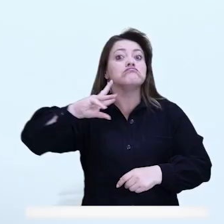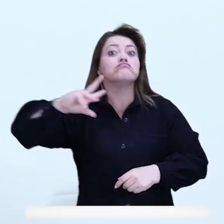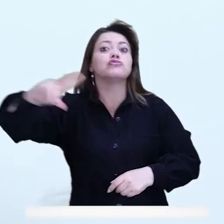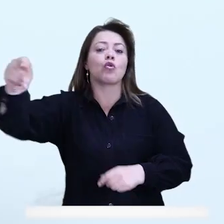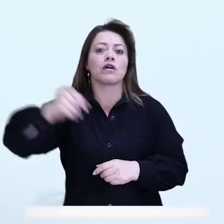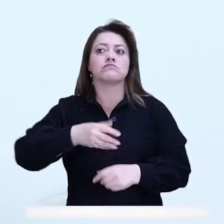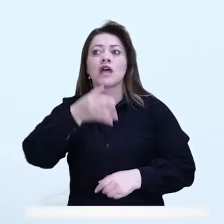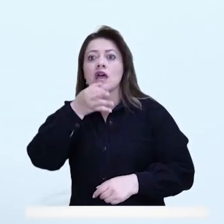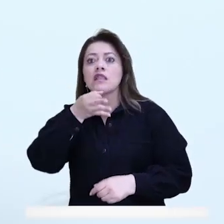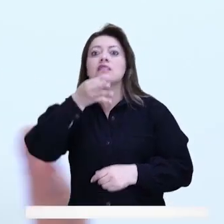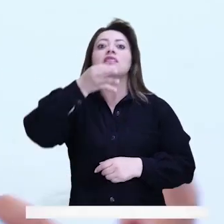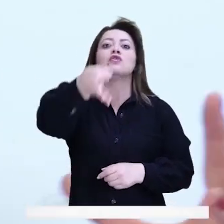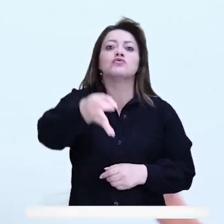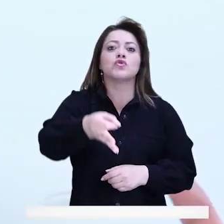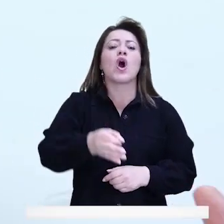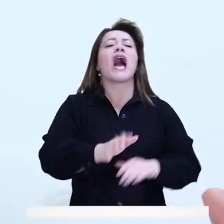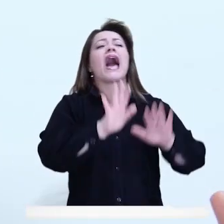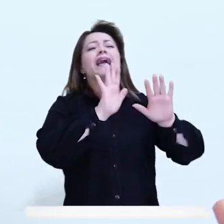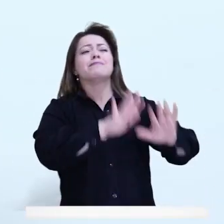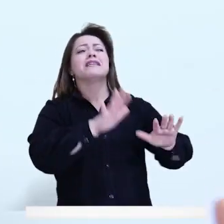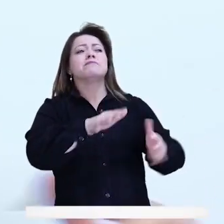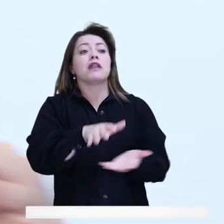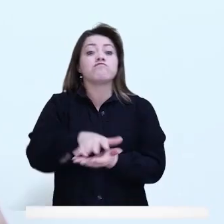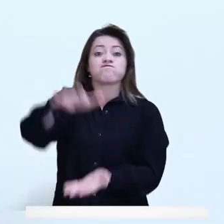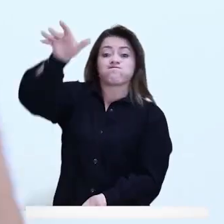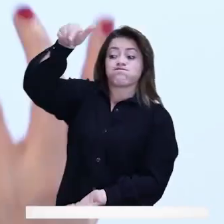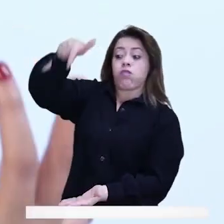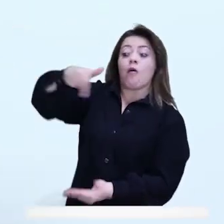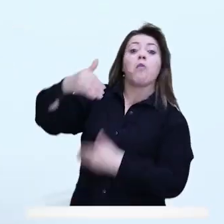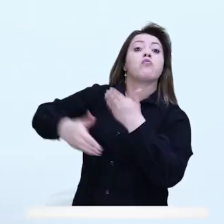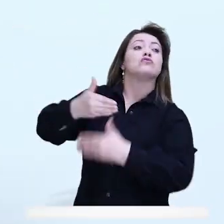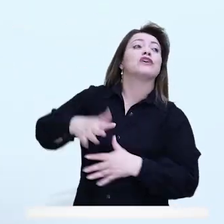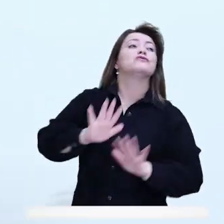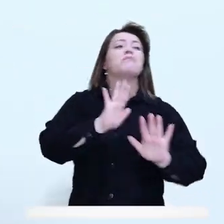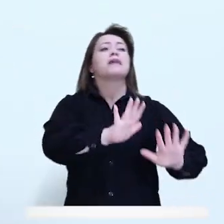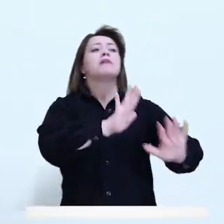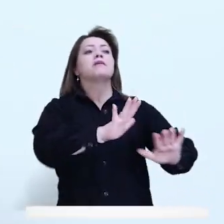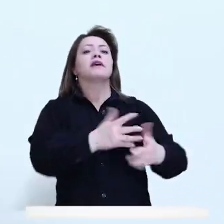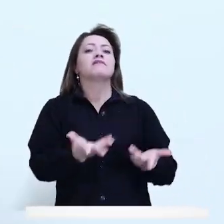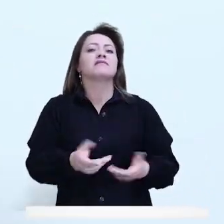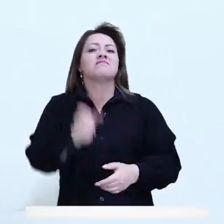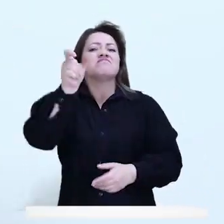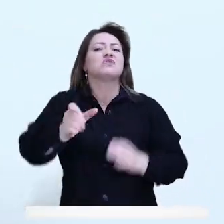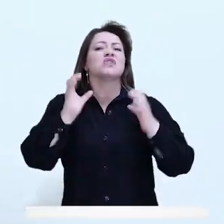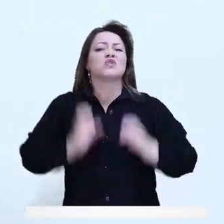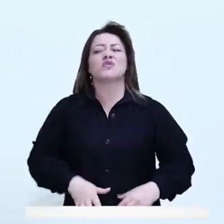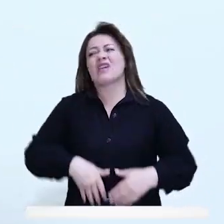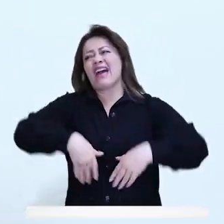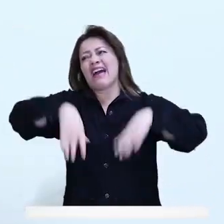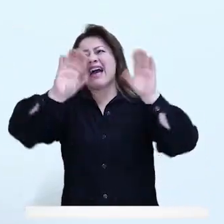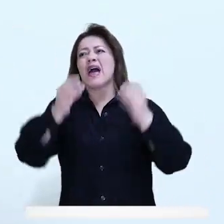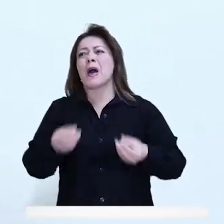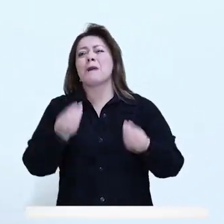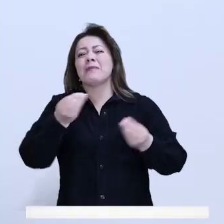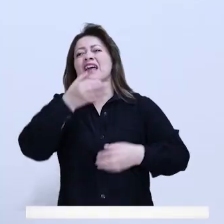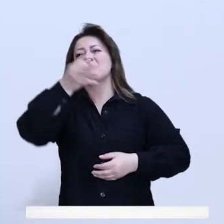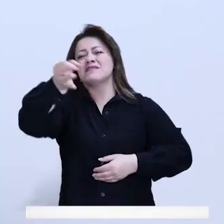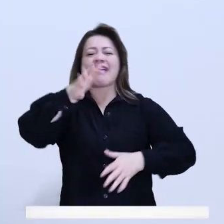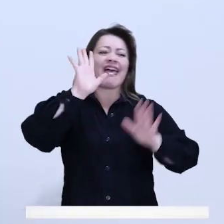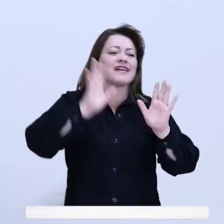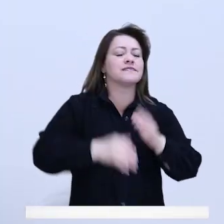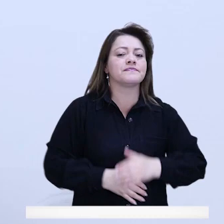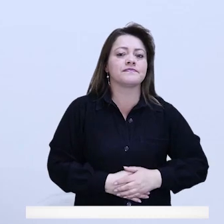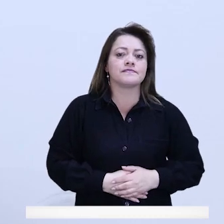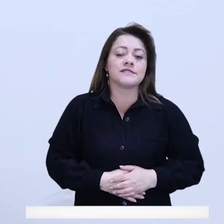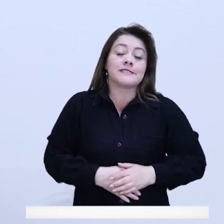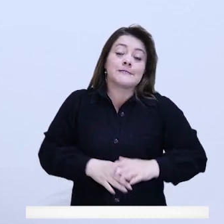denuncio. Pero además la fiscalía tiene así de procesos. Tenemos que hacer una reingeniería también del sistema de justicia y de esas pequeñas causas. En